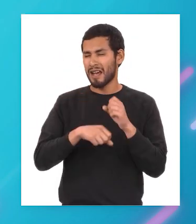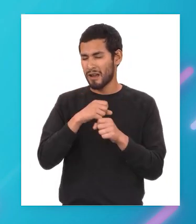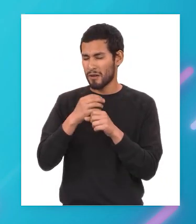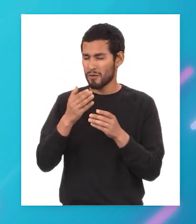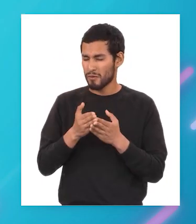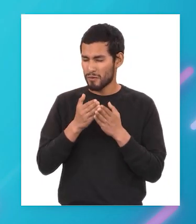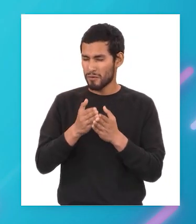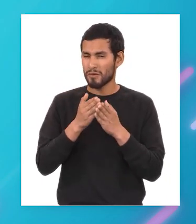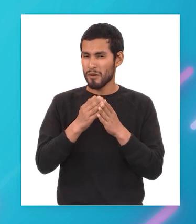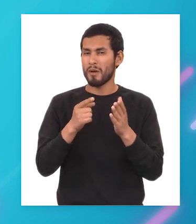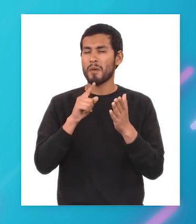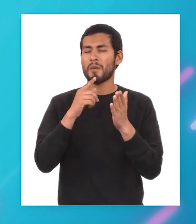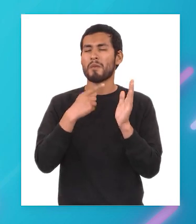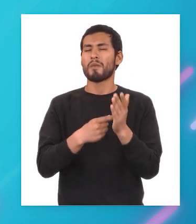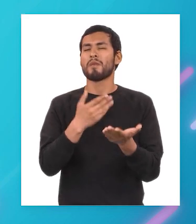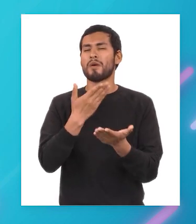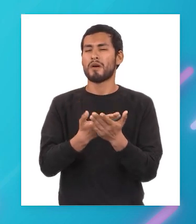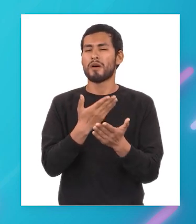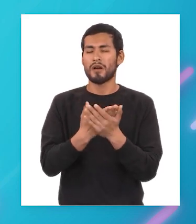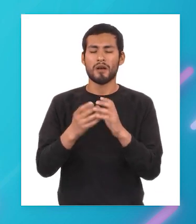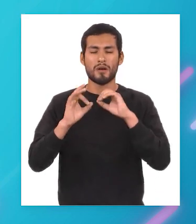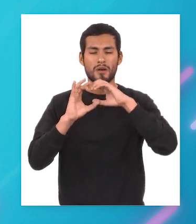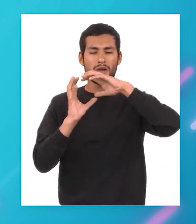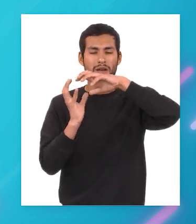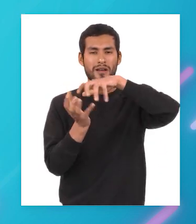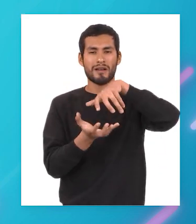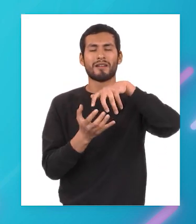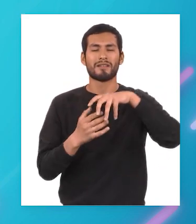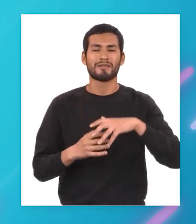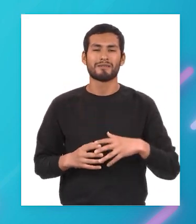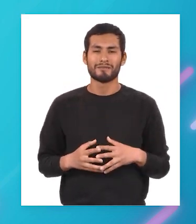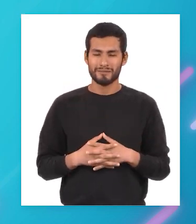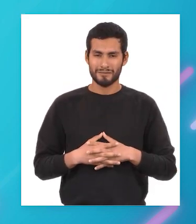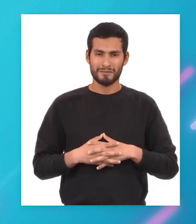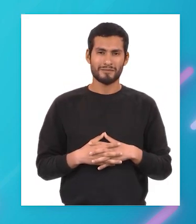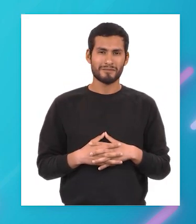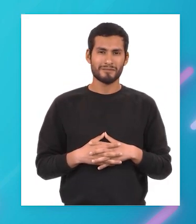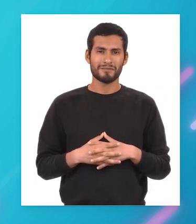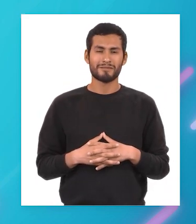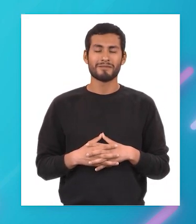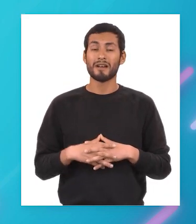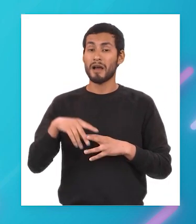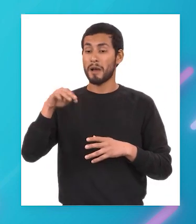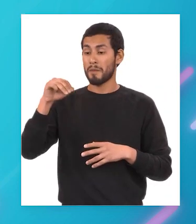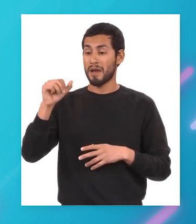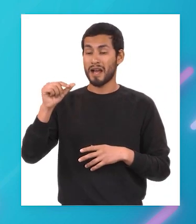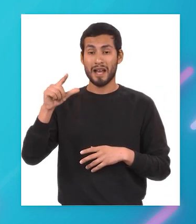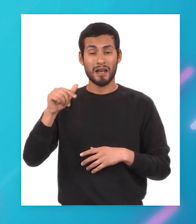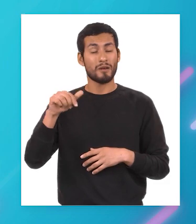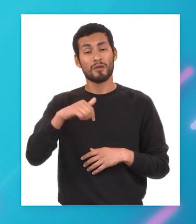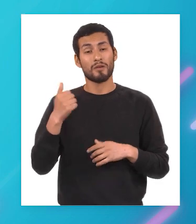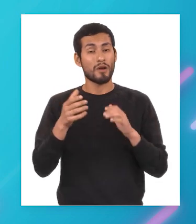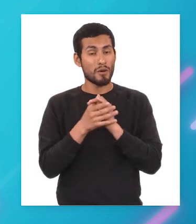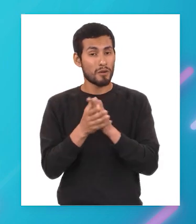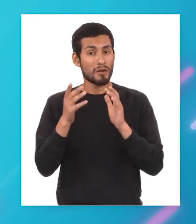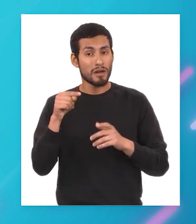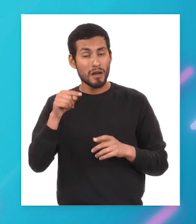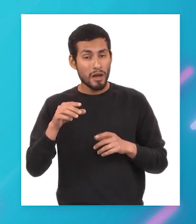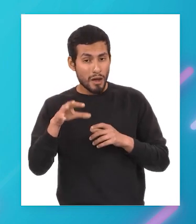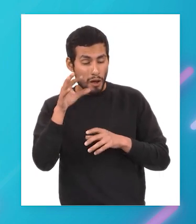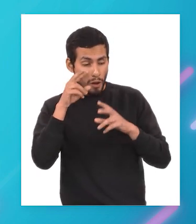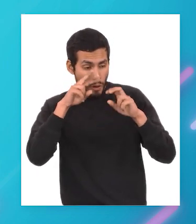años demostrando lo esférica que es la tierra tanto magallanes como sus otros compañeros